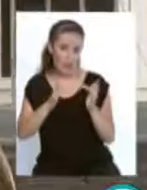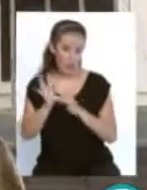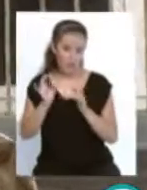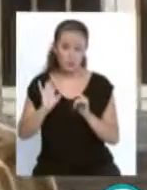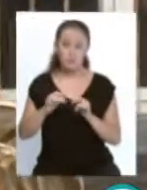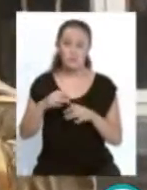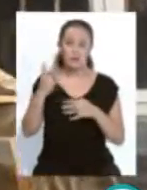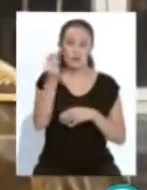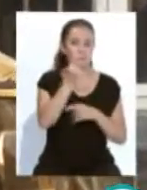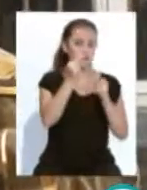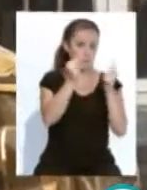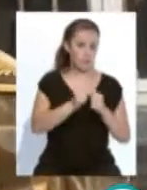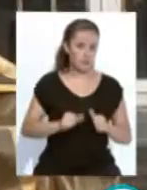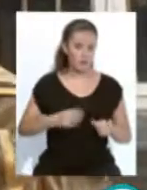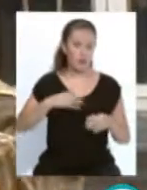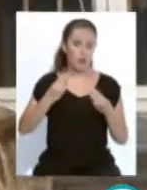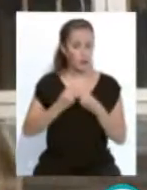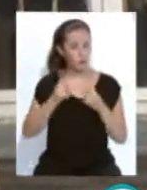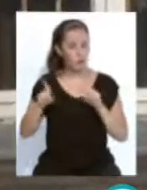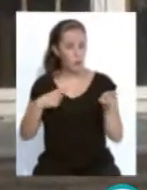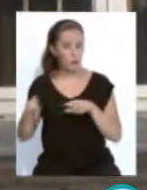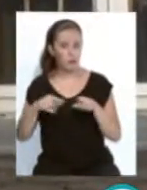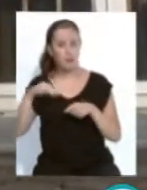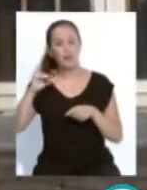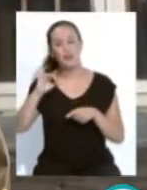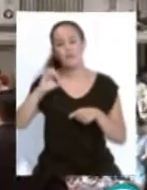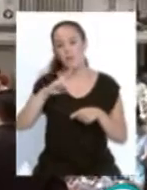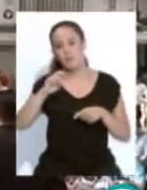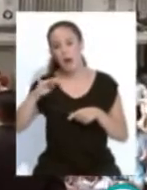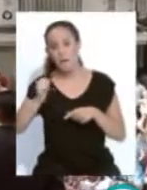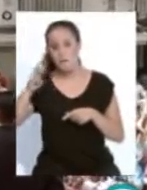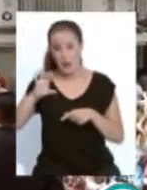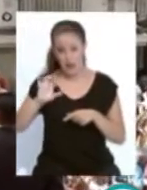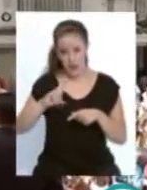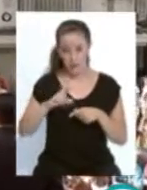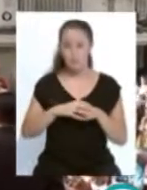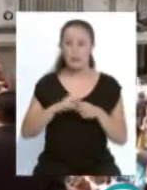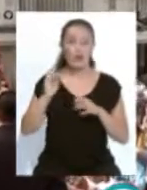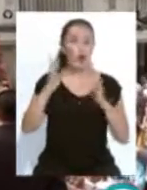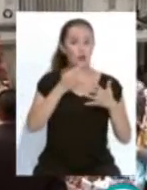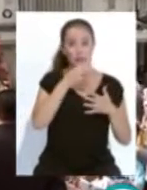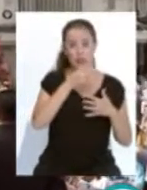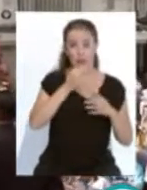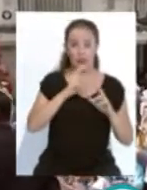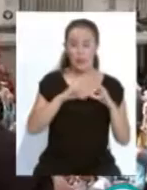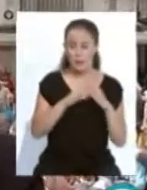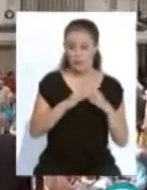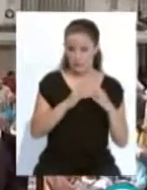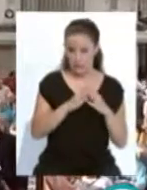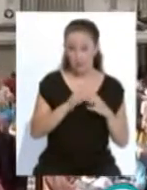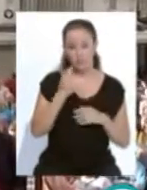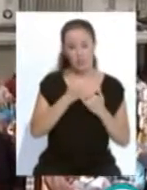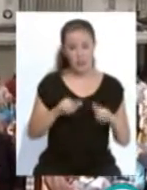orfebrería y acompañado por la agrupación musical Ecemater. Así, tras la misa de las ocho de la tarde, se formará el cortejo que pasará